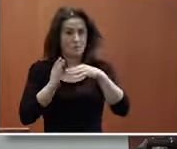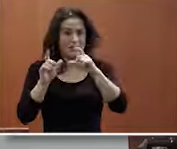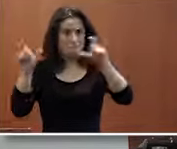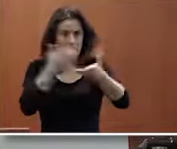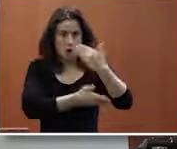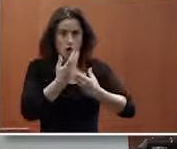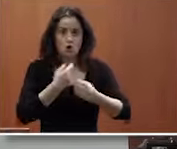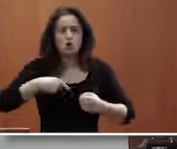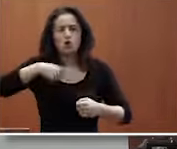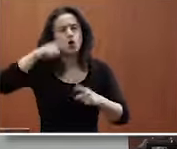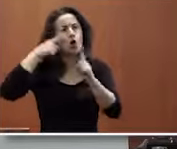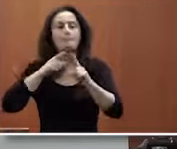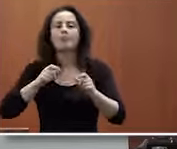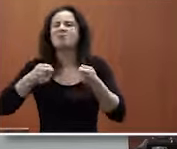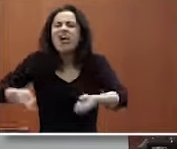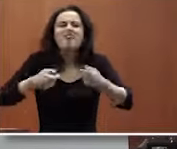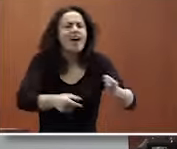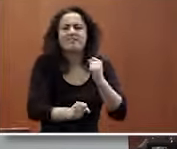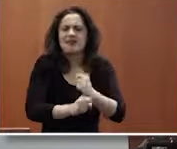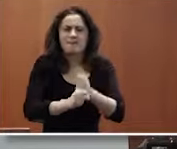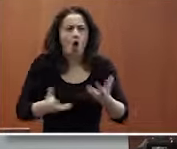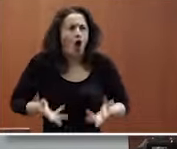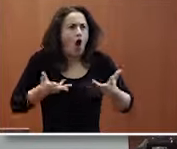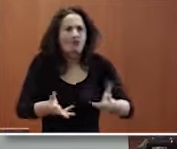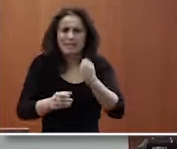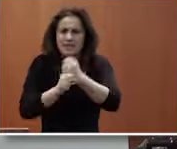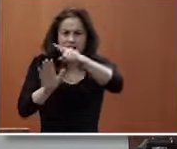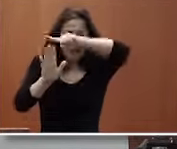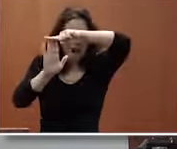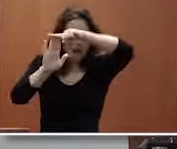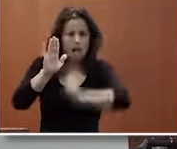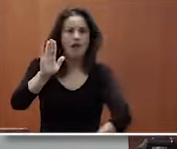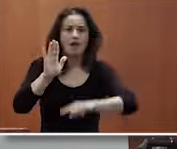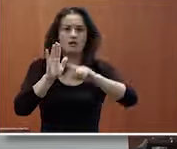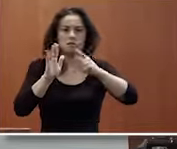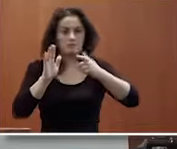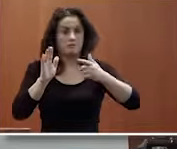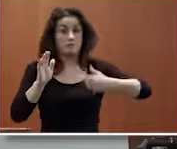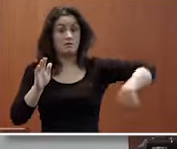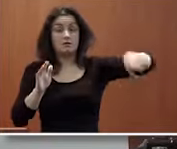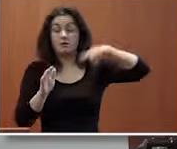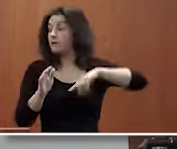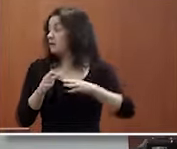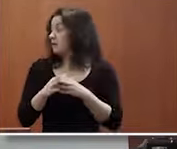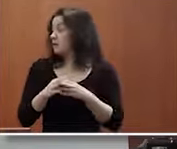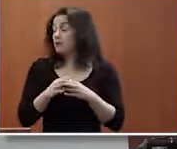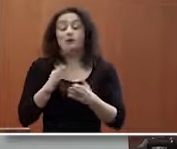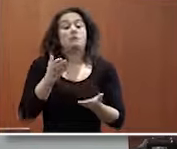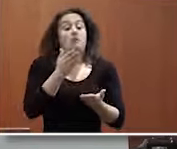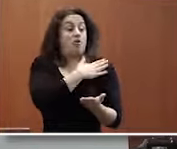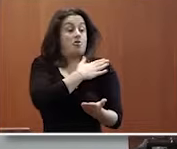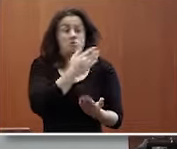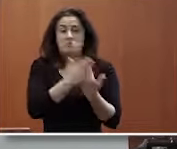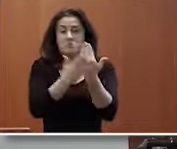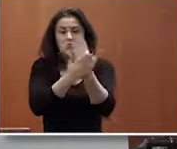nosotros dando trabajo generando ofertas de empleo para personas con discapacidad que presentamos con la Secretaría de Estado de Empleo hace unos poquitos